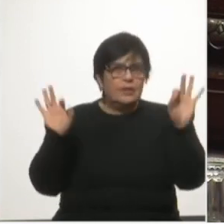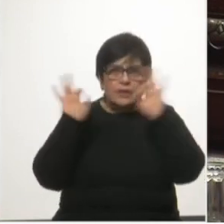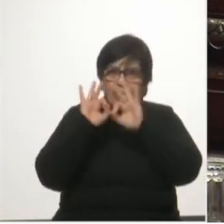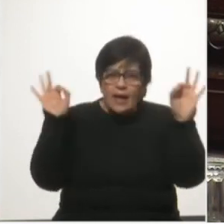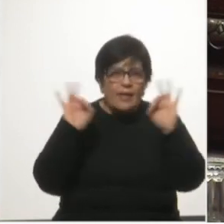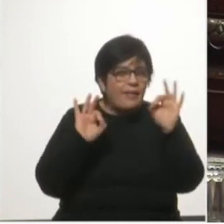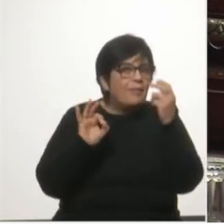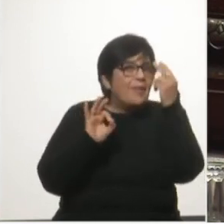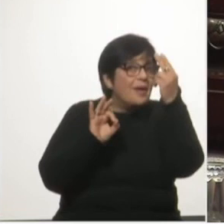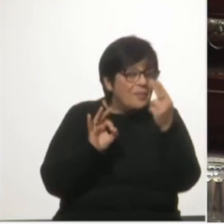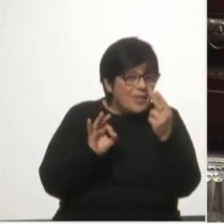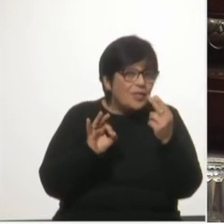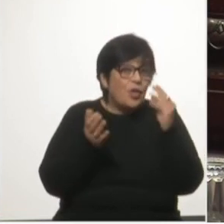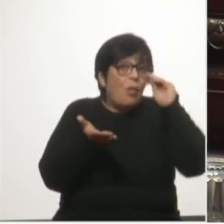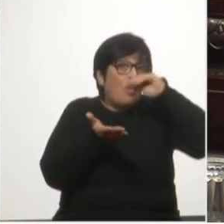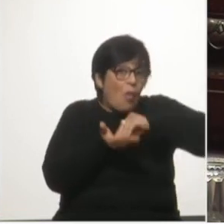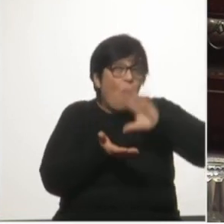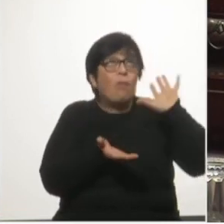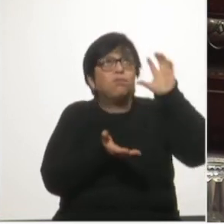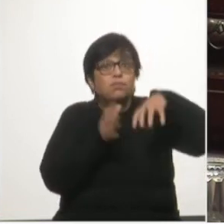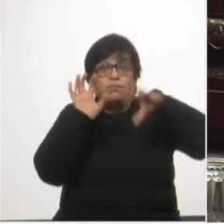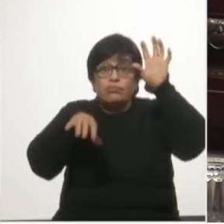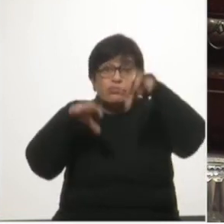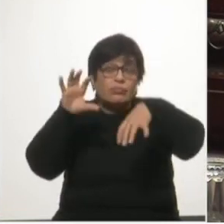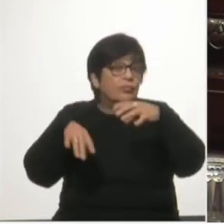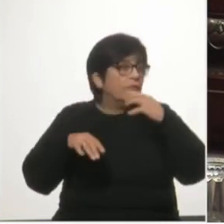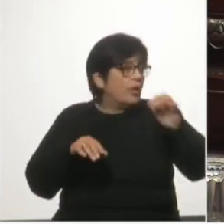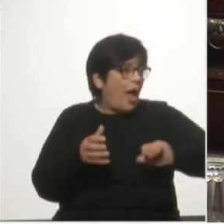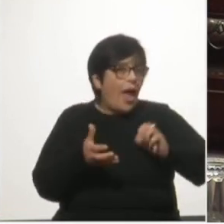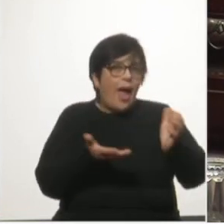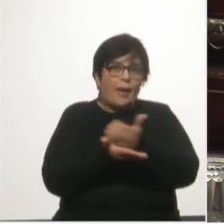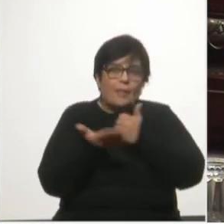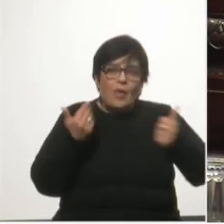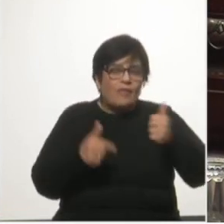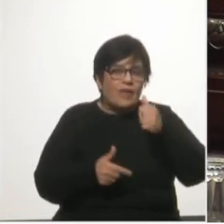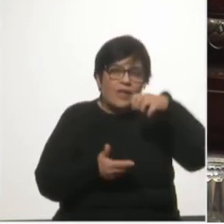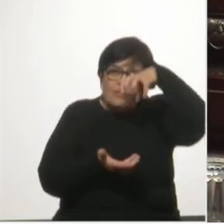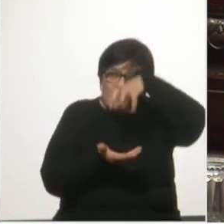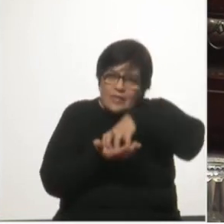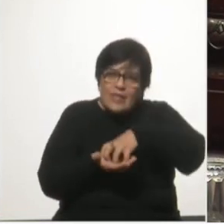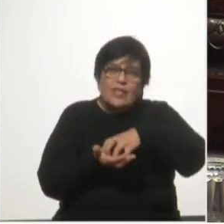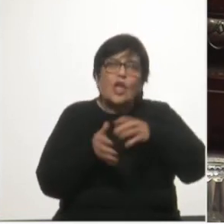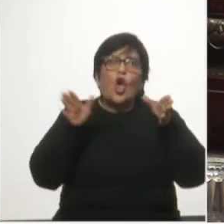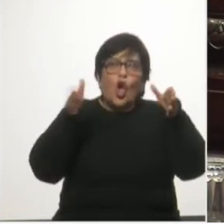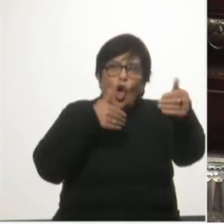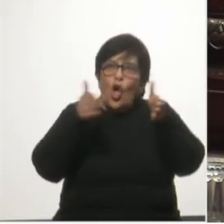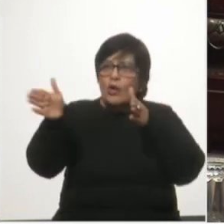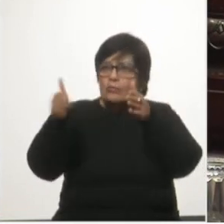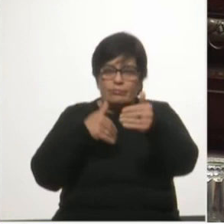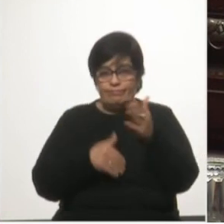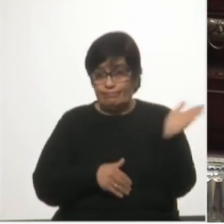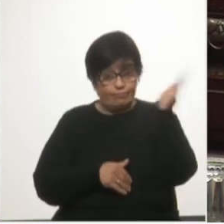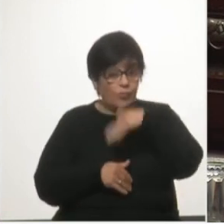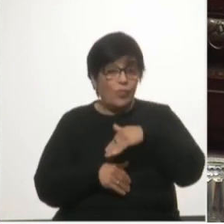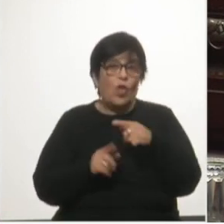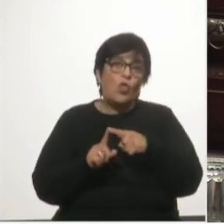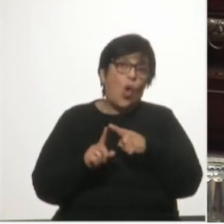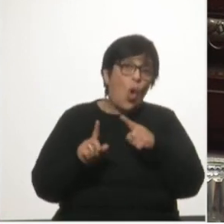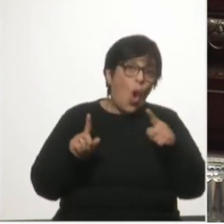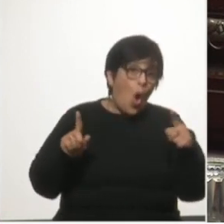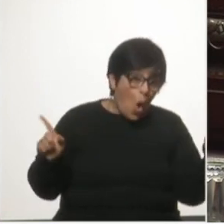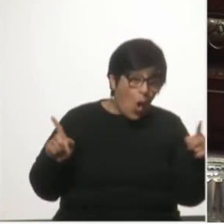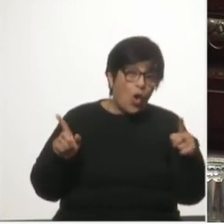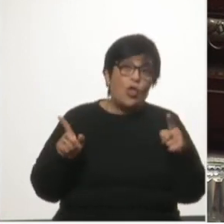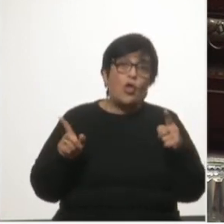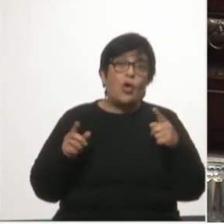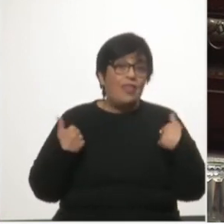autorizaciones para la instalación y explotación de una terminal especializada de contenedores durante la vigencia